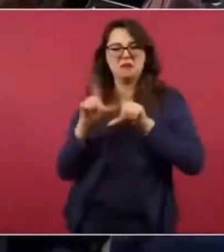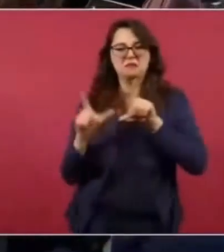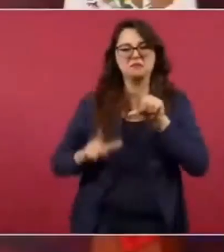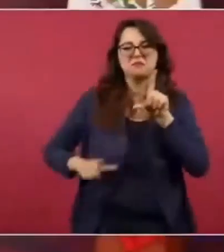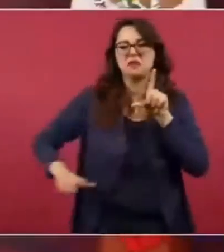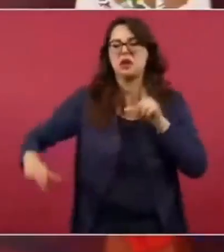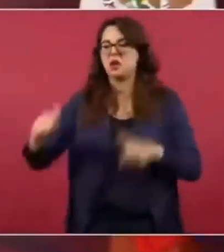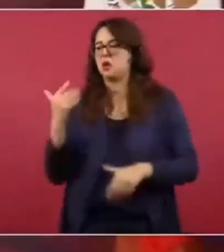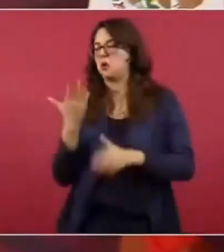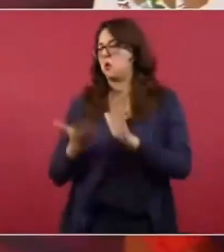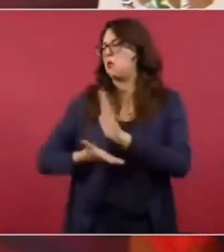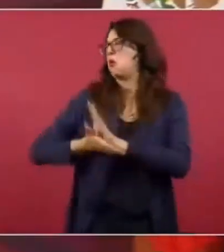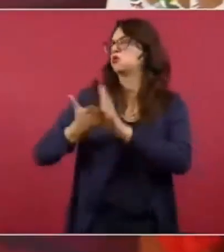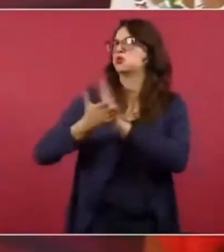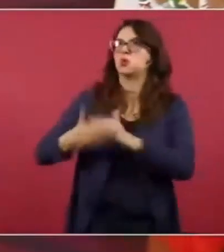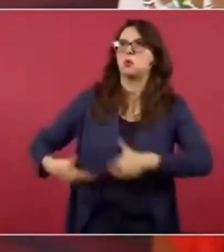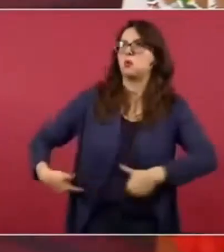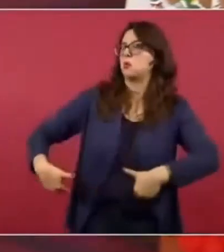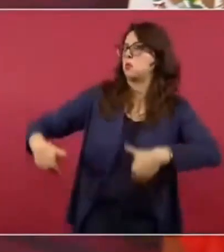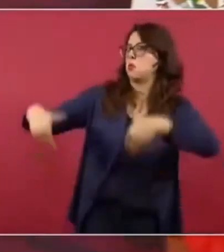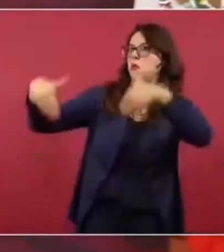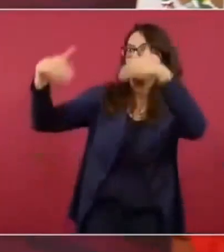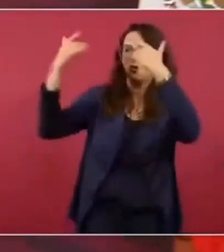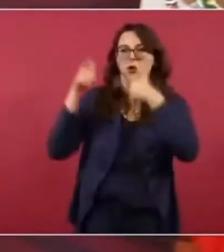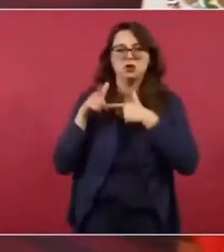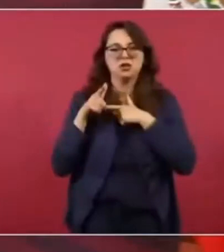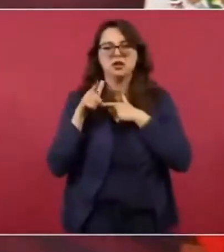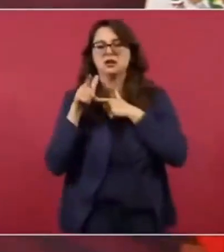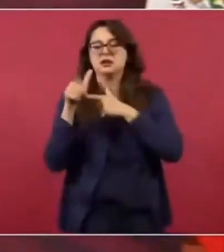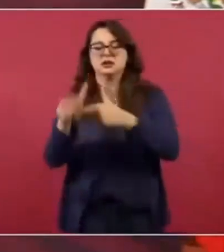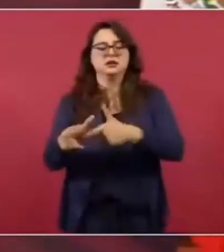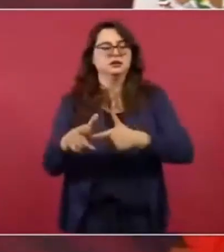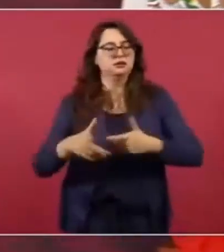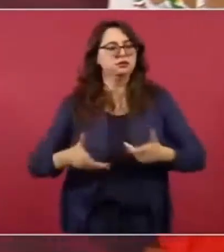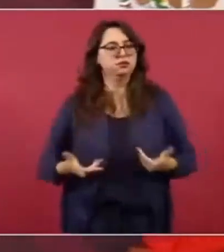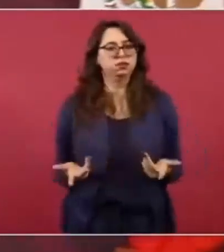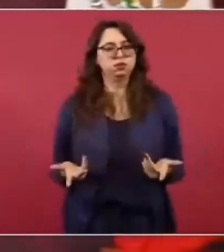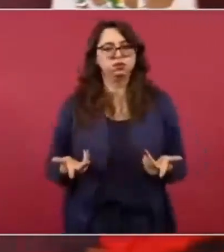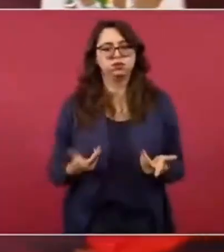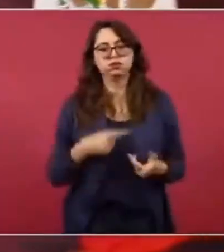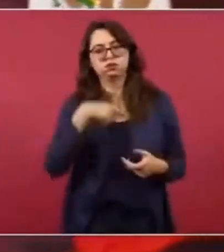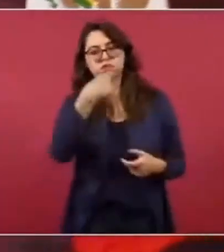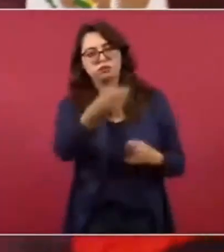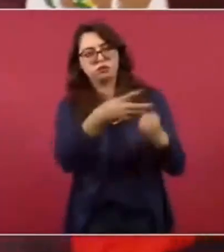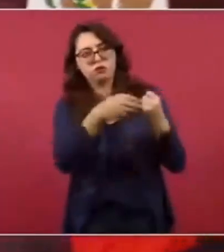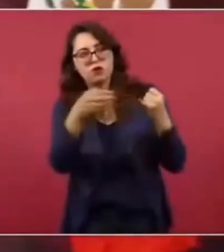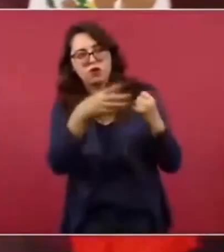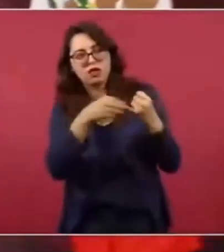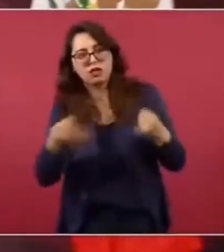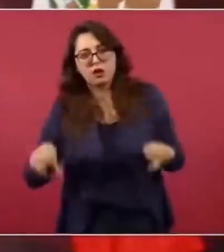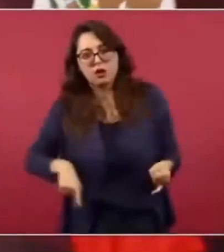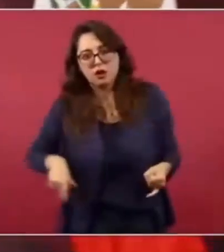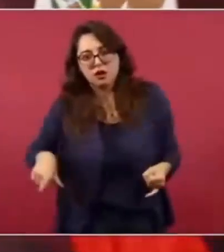gobernador de Florida, igual,